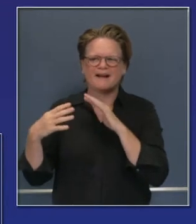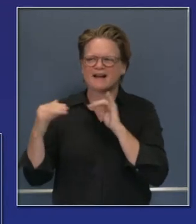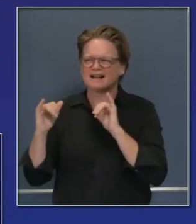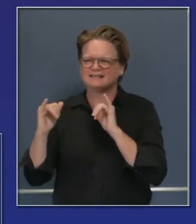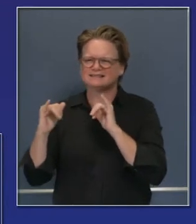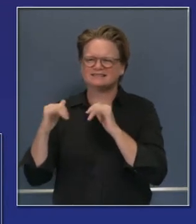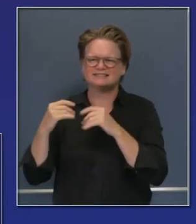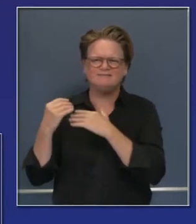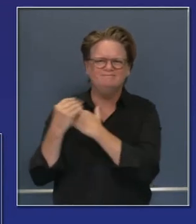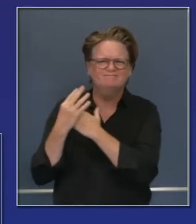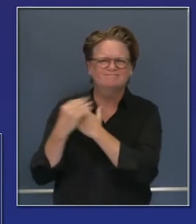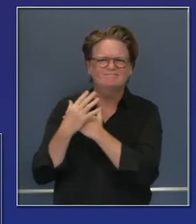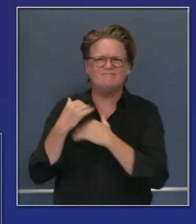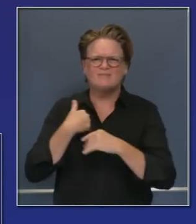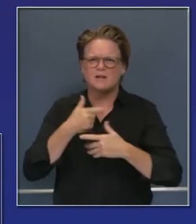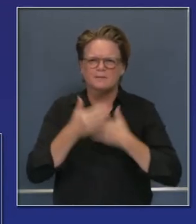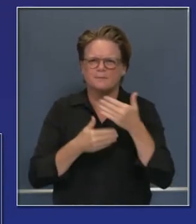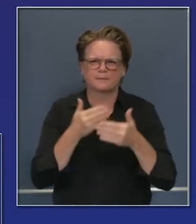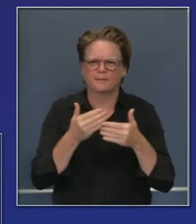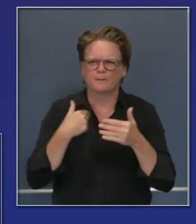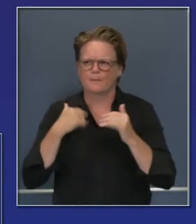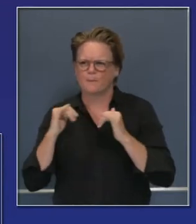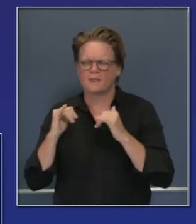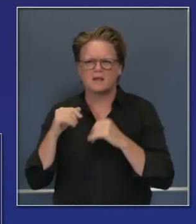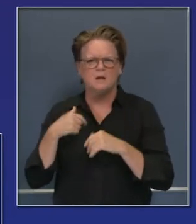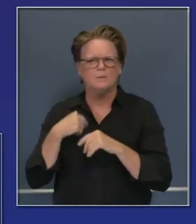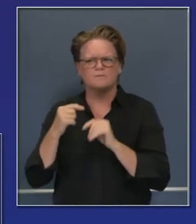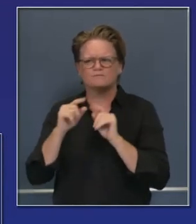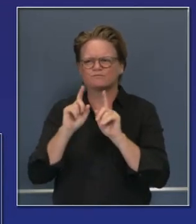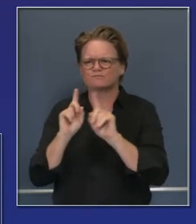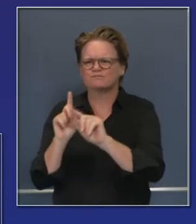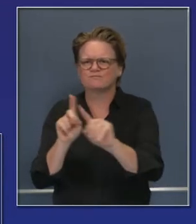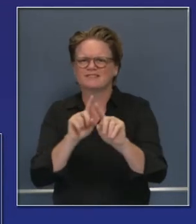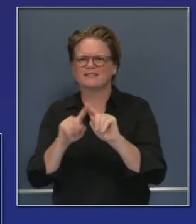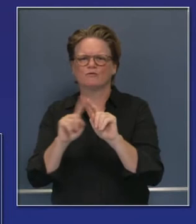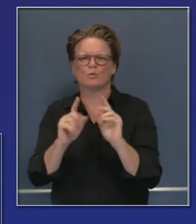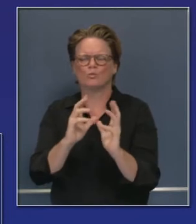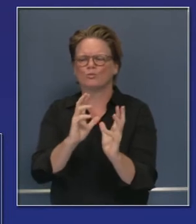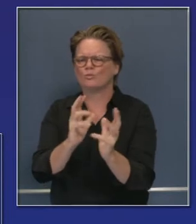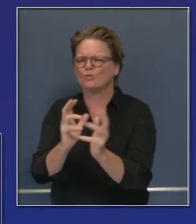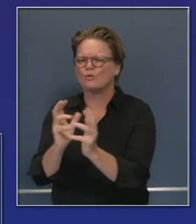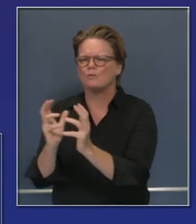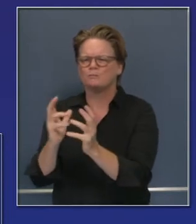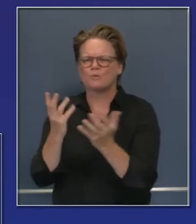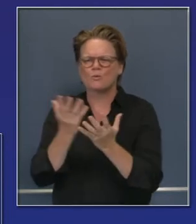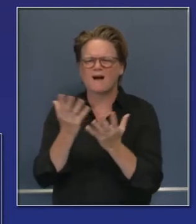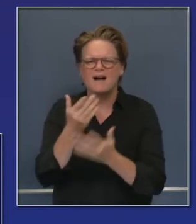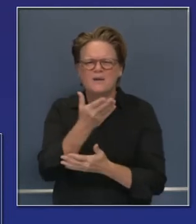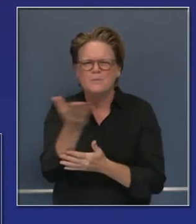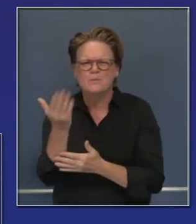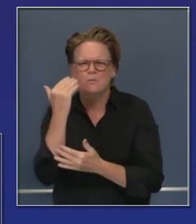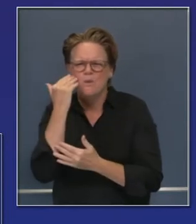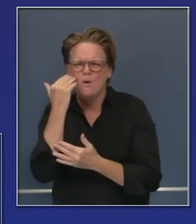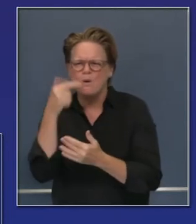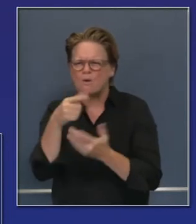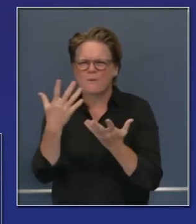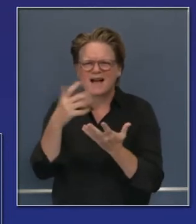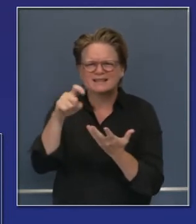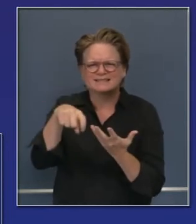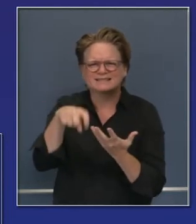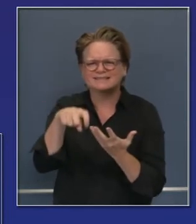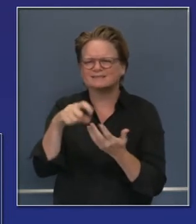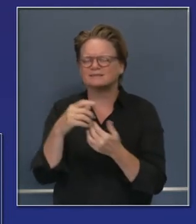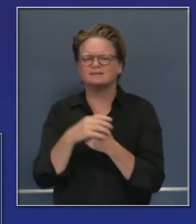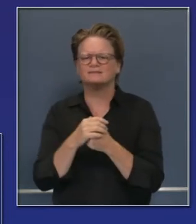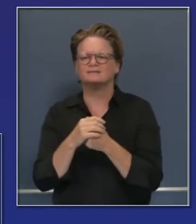comentarios, su sabiduría. Hemos hablado con muchos caucus o grupos de legisladores que nos han dicho exactamente